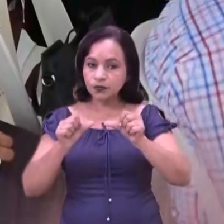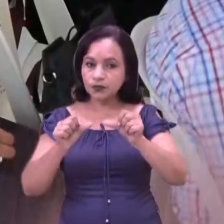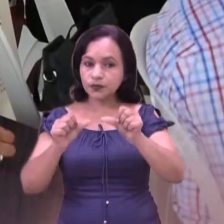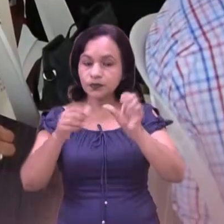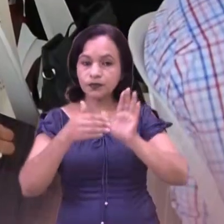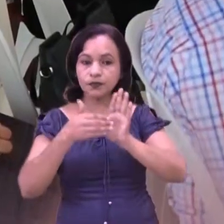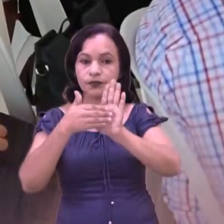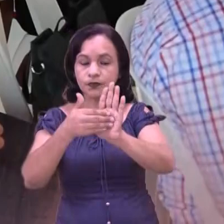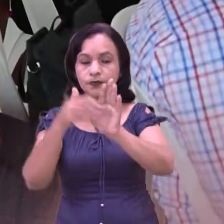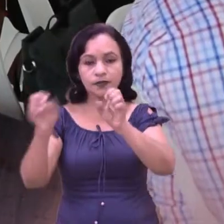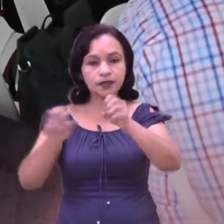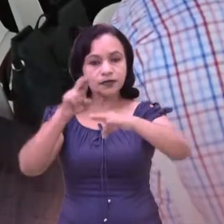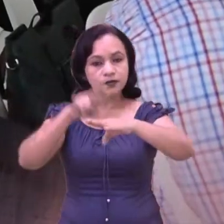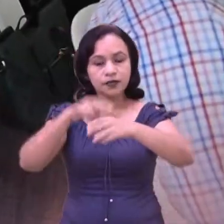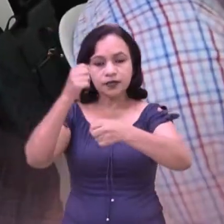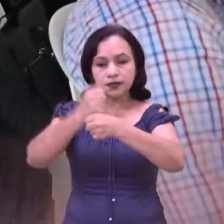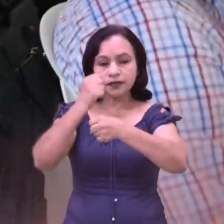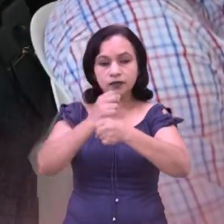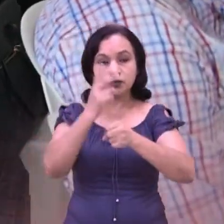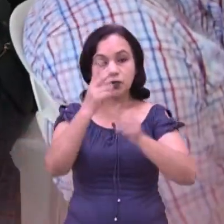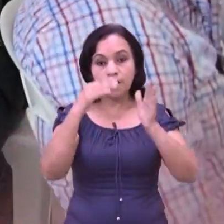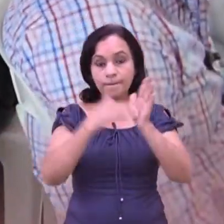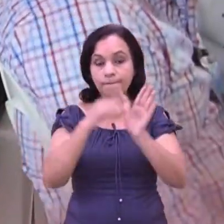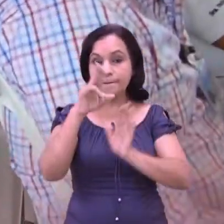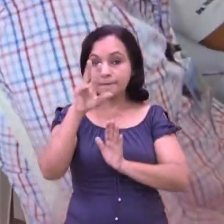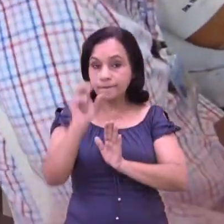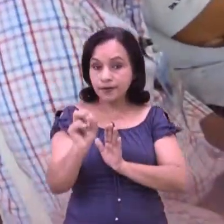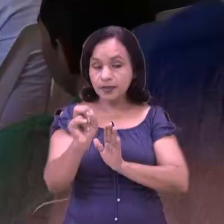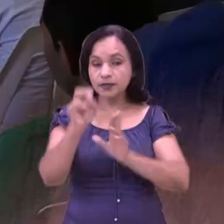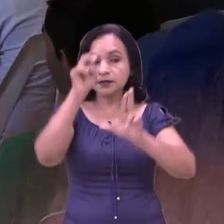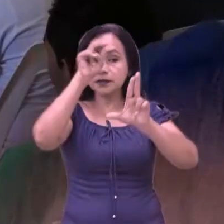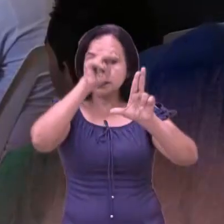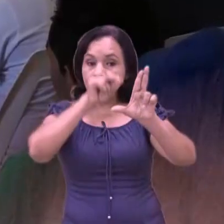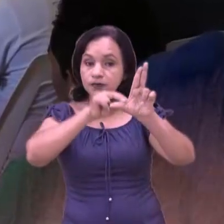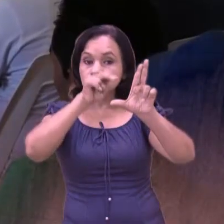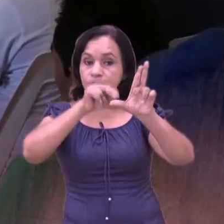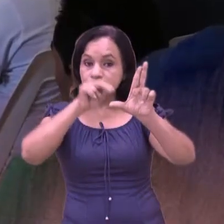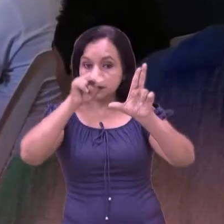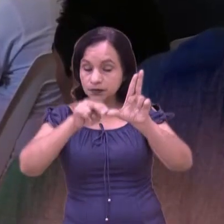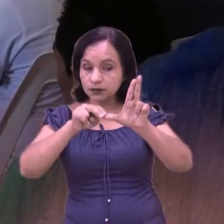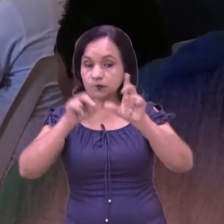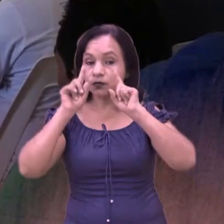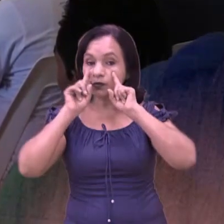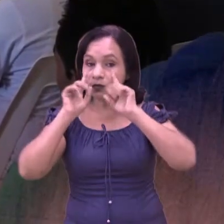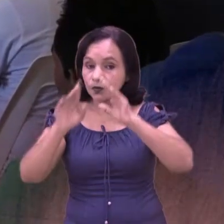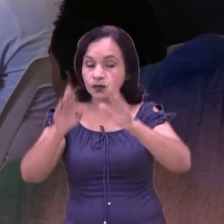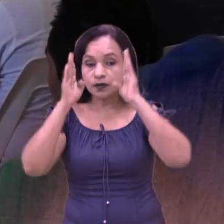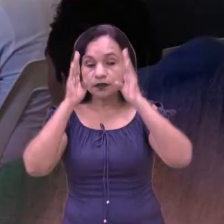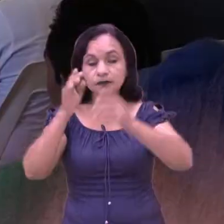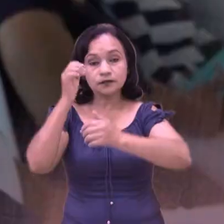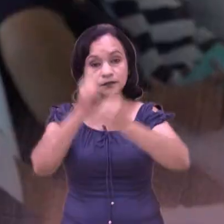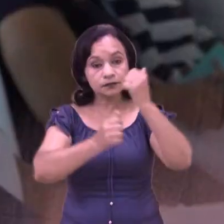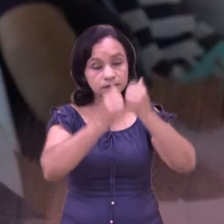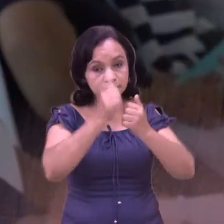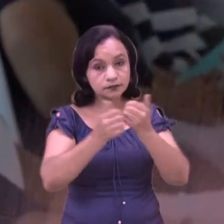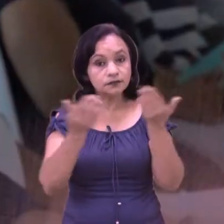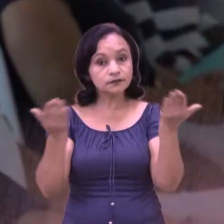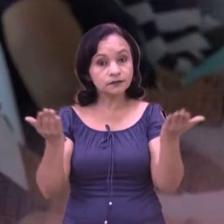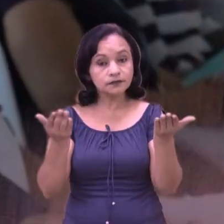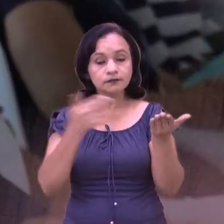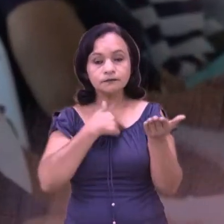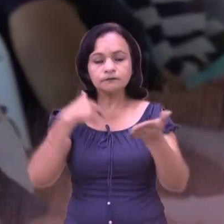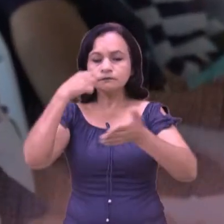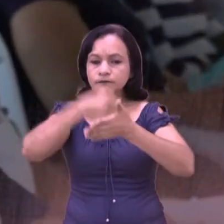Continúa la presentación de la Estrategia Nacional de Trabajo 2020 con la que el Sistema Nacional para la Prevención, Mitigación y Atención a Desastres,